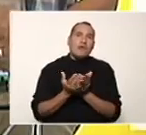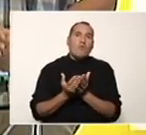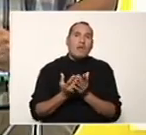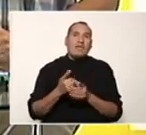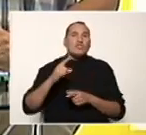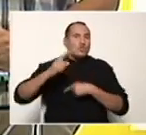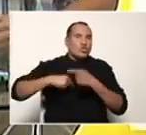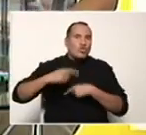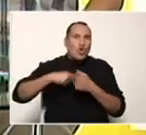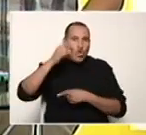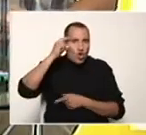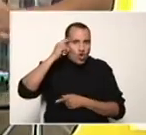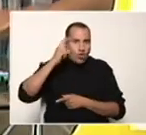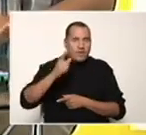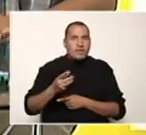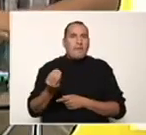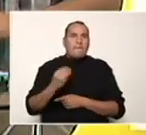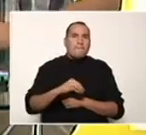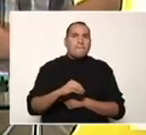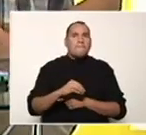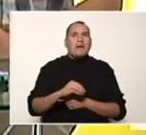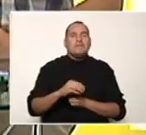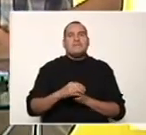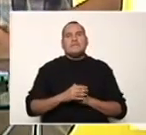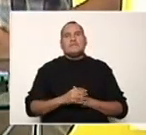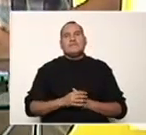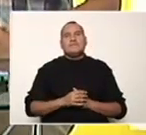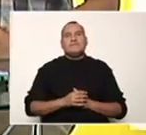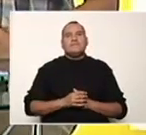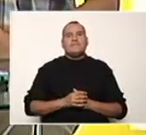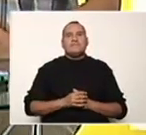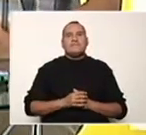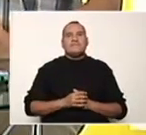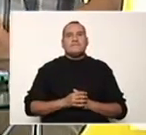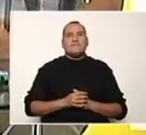día tras día en el programa. Seguimos con mucho más de Cada Familia Una Escuela.